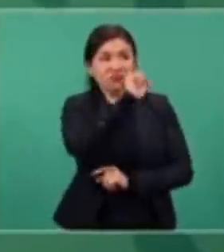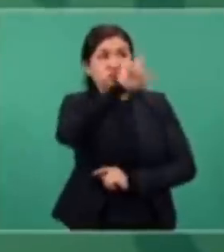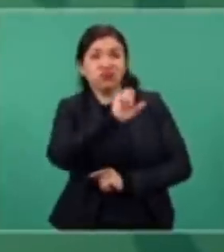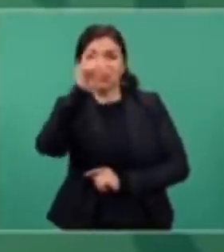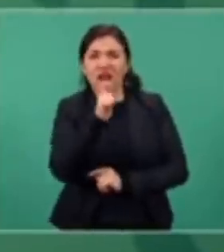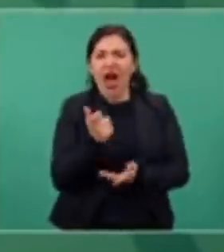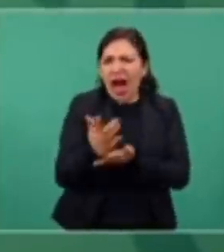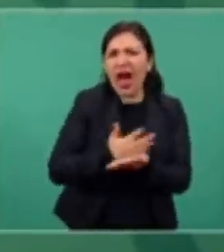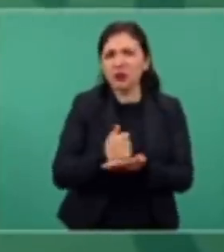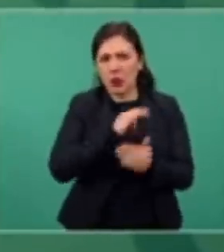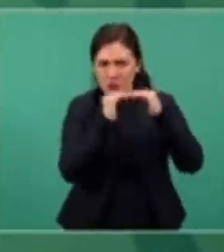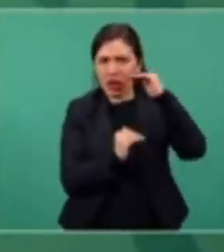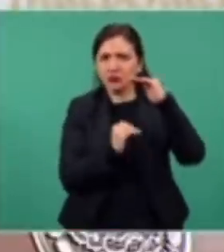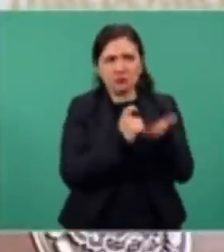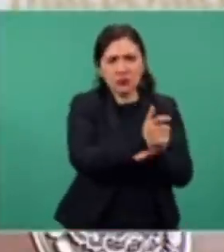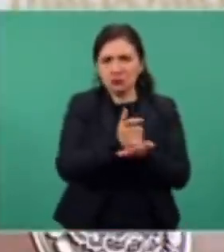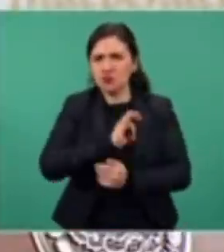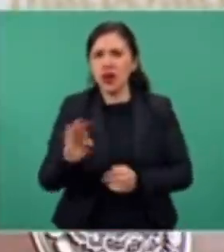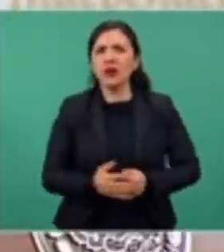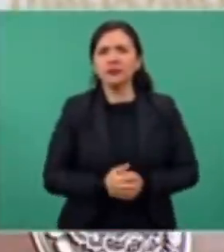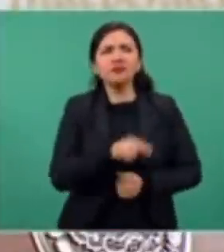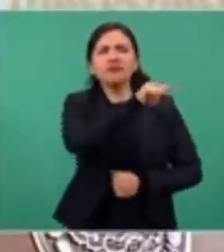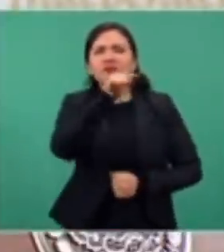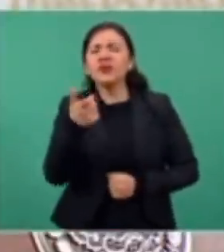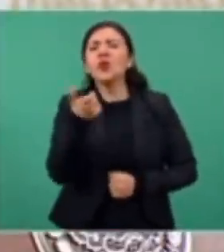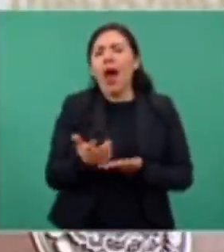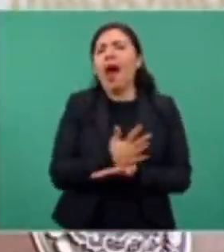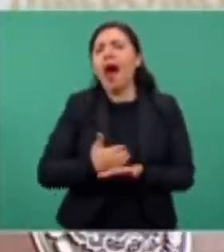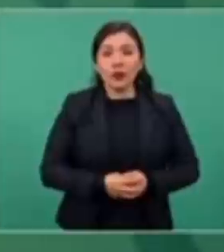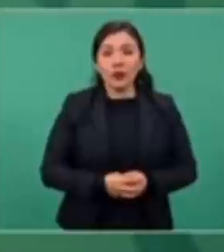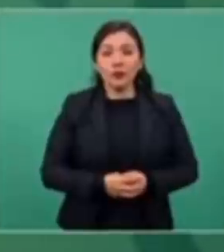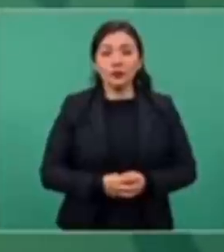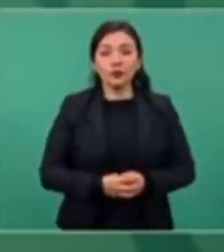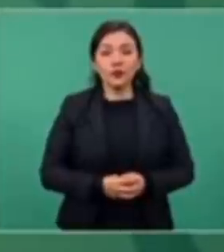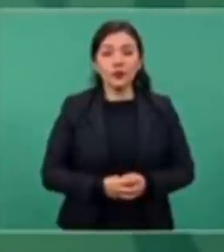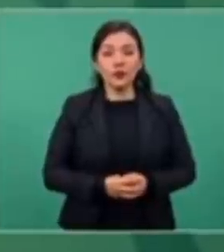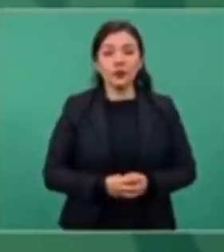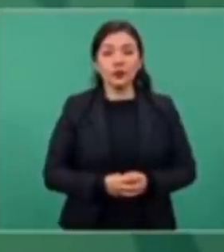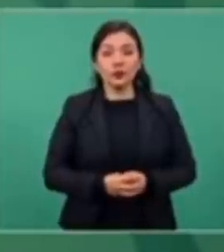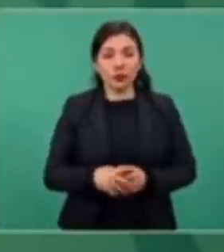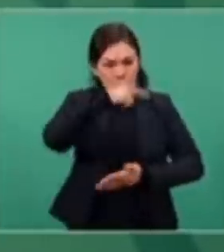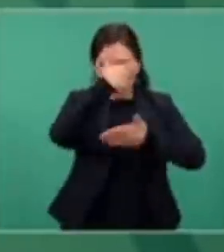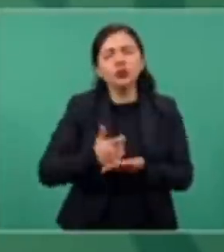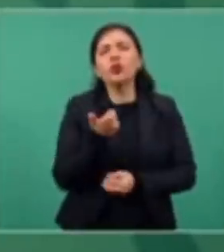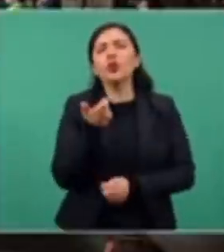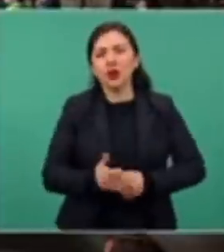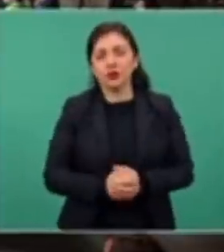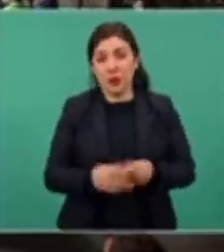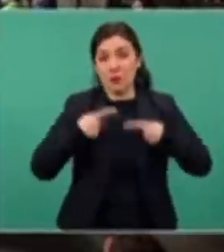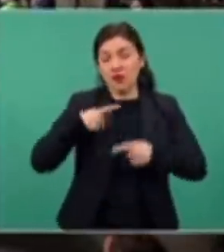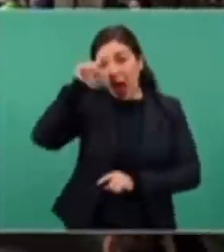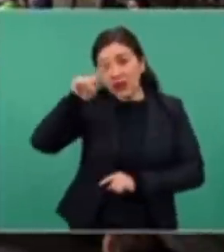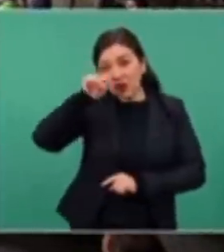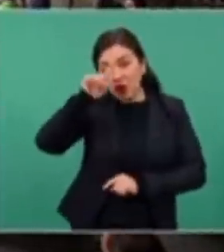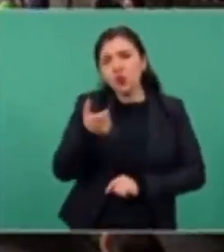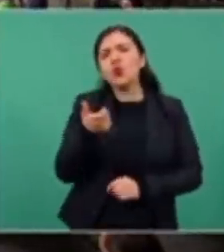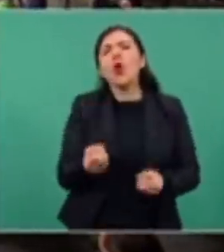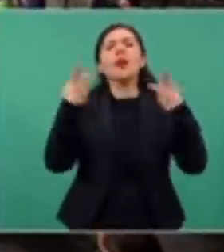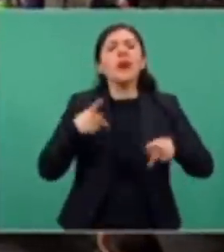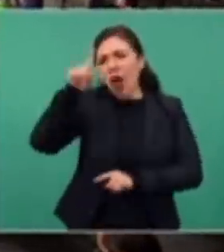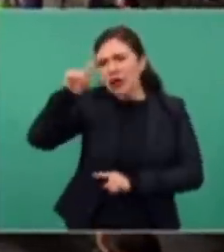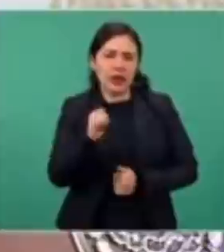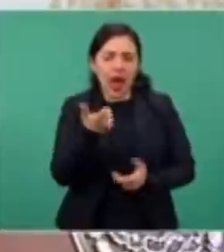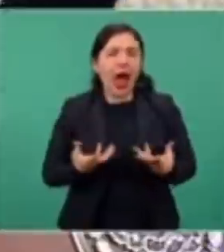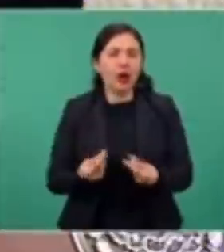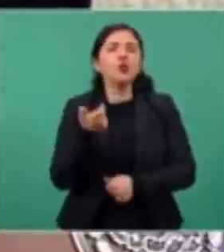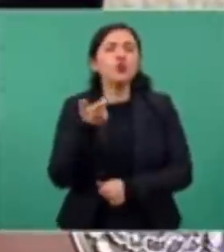Funcionarios públicos. ¿Cuánto ganan los consejeros? En total. Asesores. ¿Cuántos asesores?